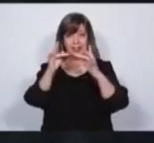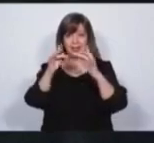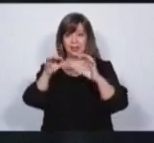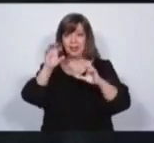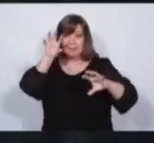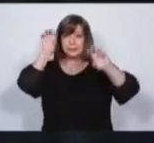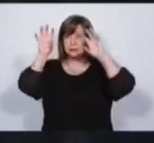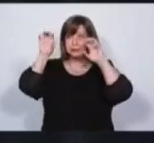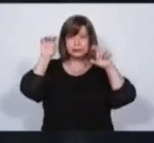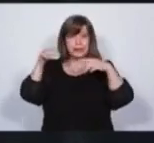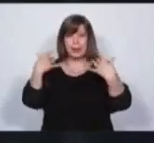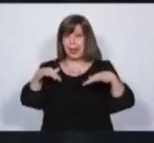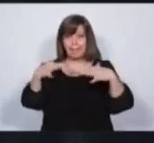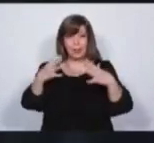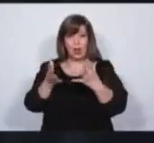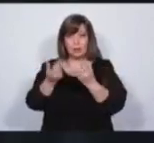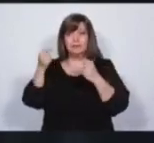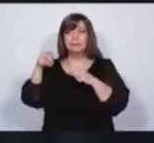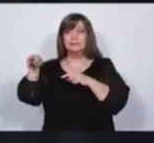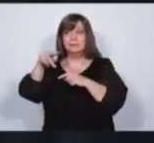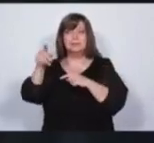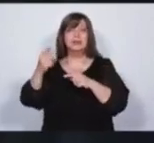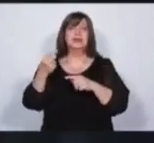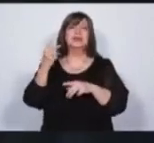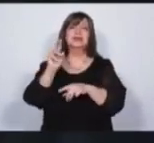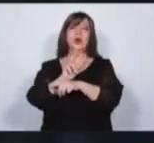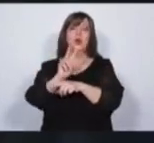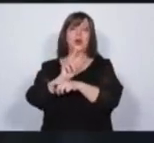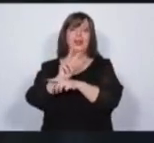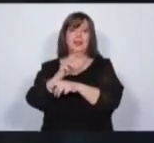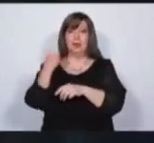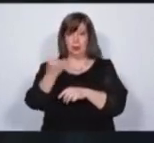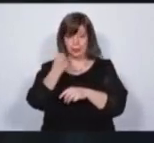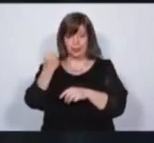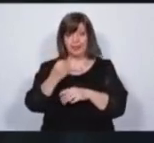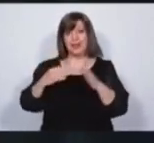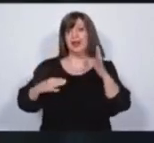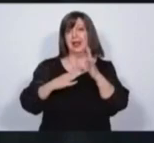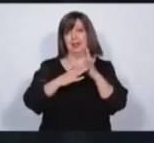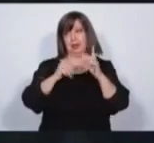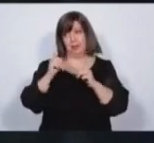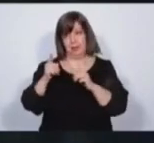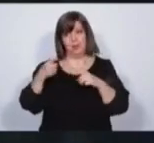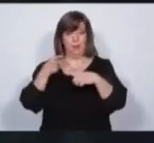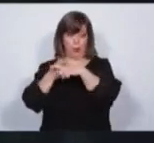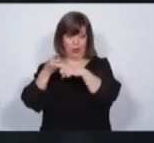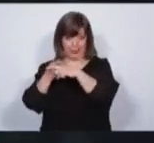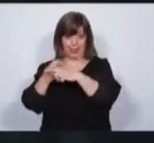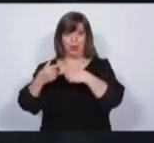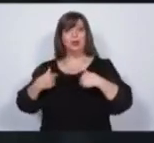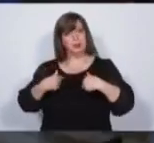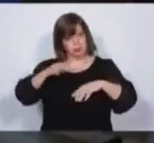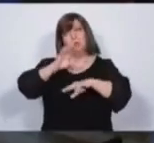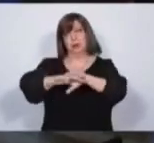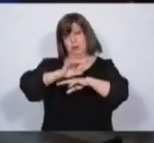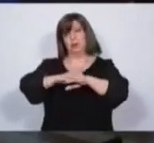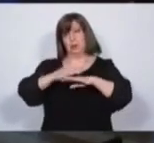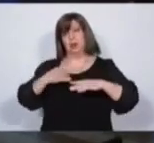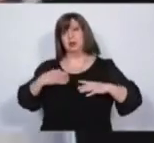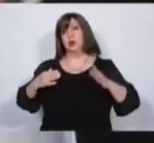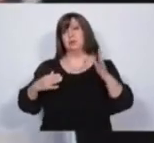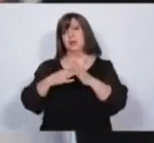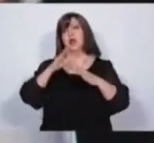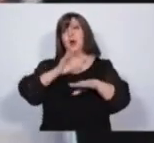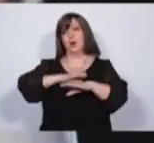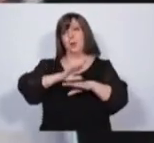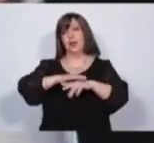gestionar la seguridad, el sistema de seguridad con el liderazgo político. Yo me comprometo en esa dirección. Muchas gracias.